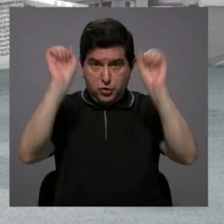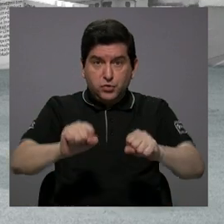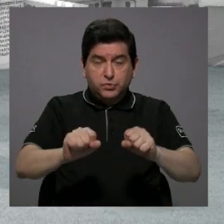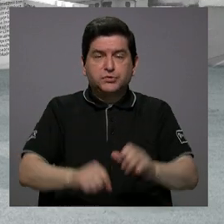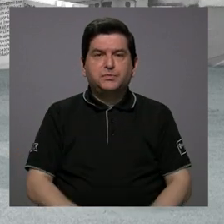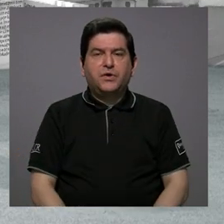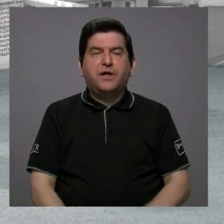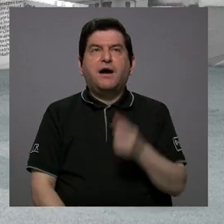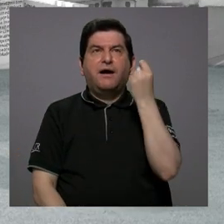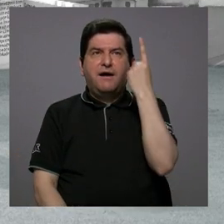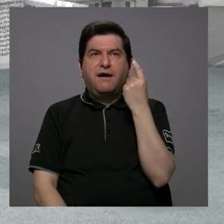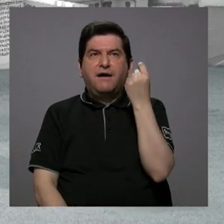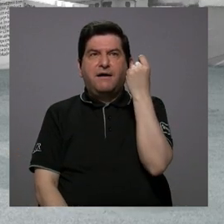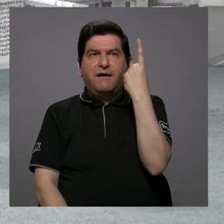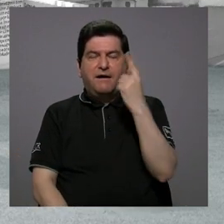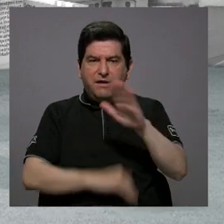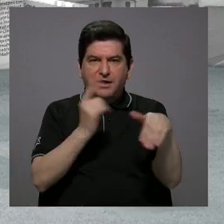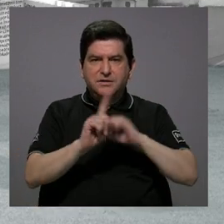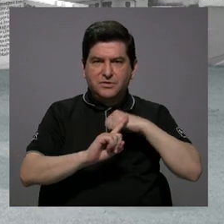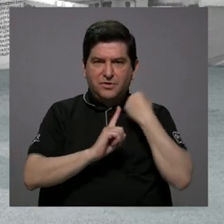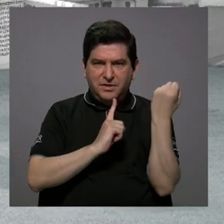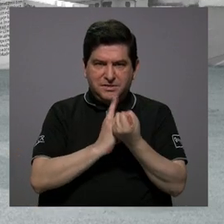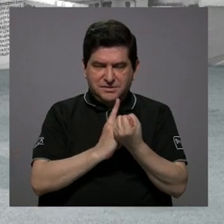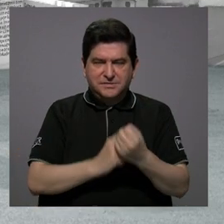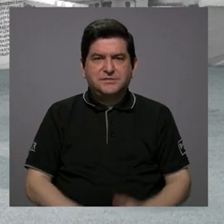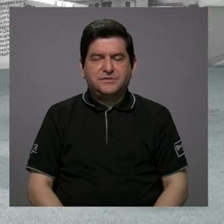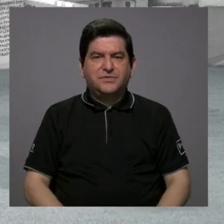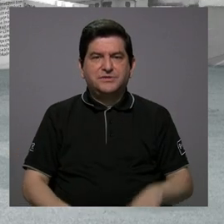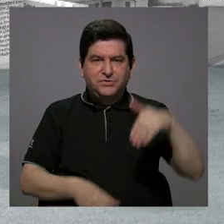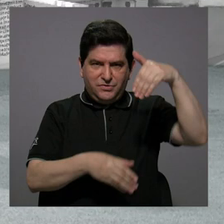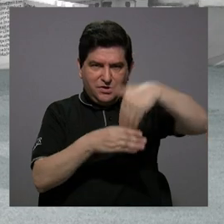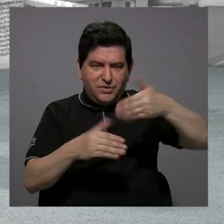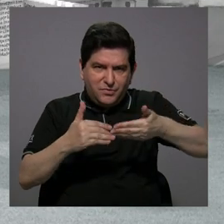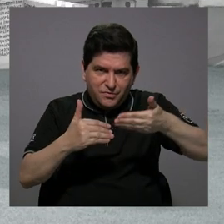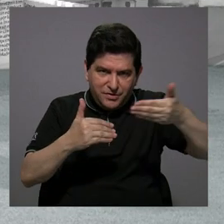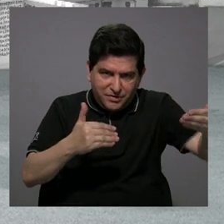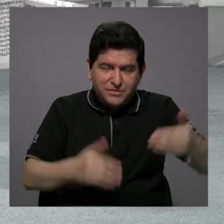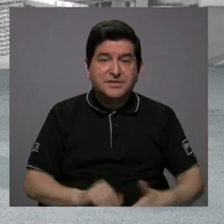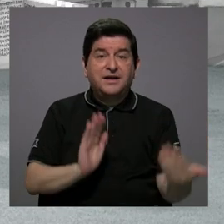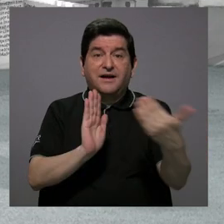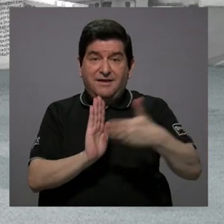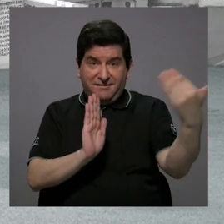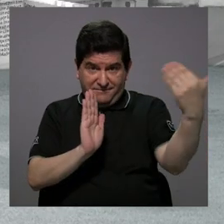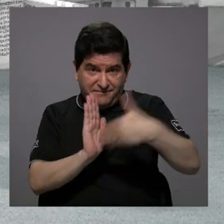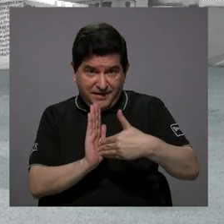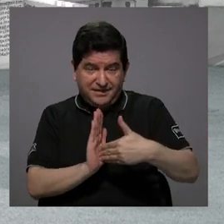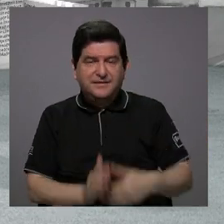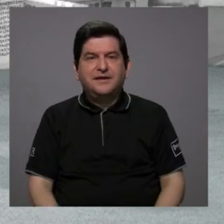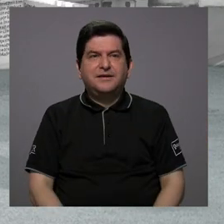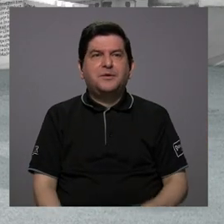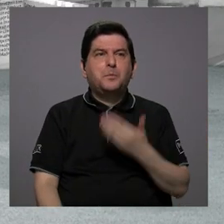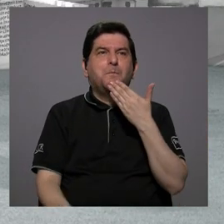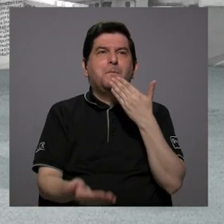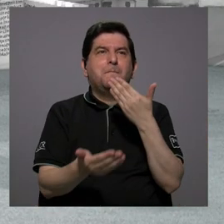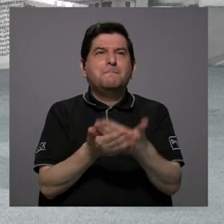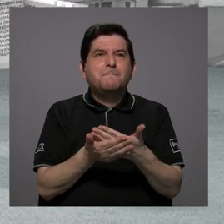comprender toda esta serie de factores que atentan contra un buen